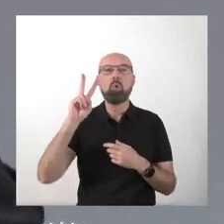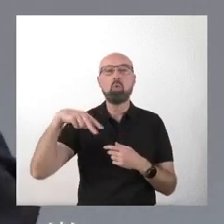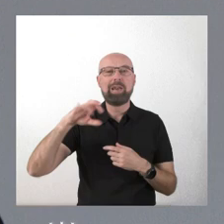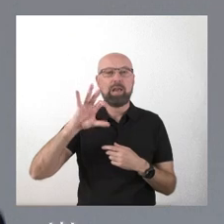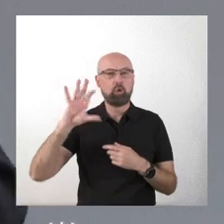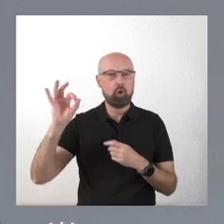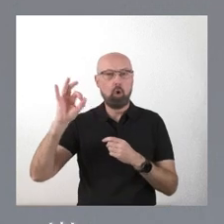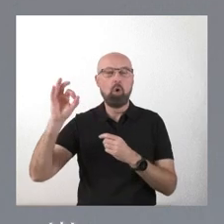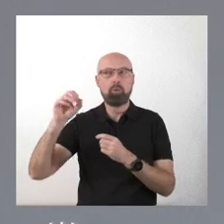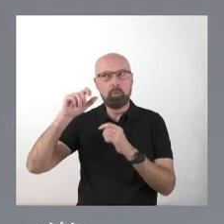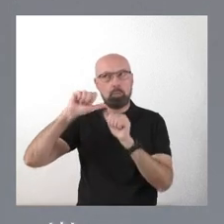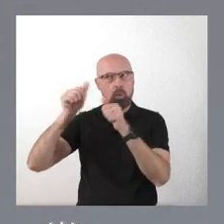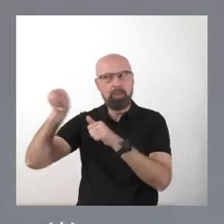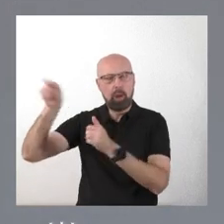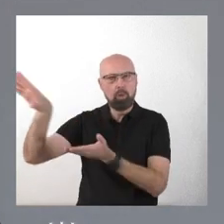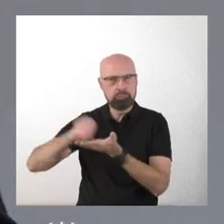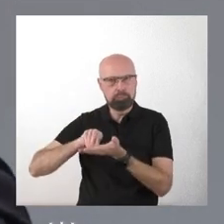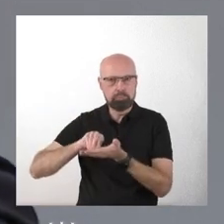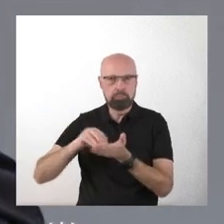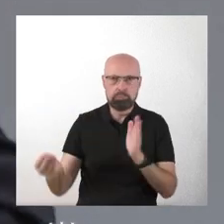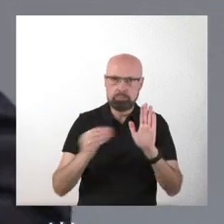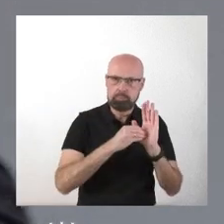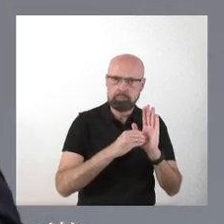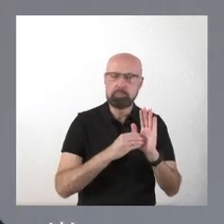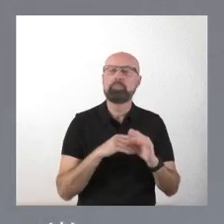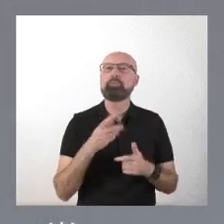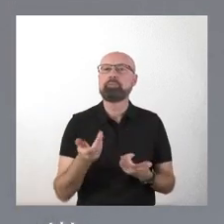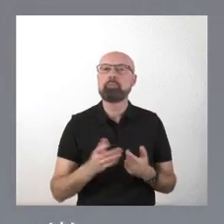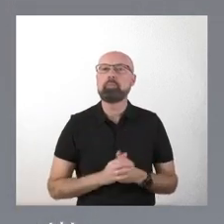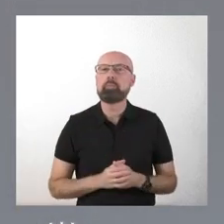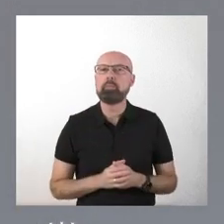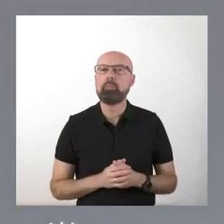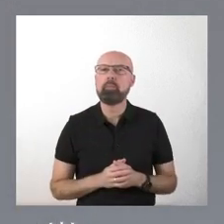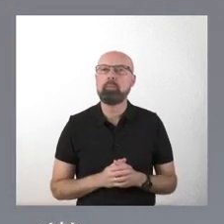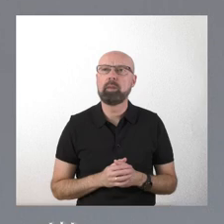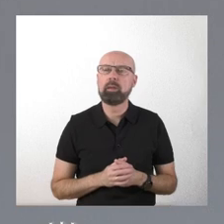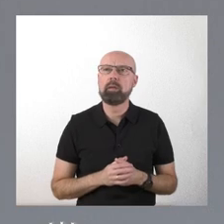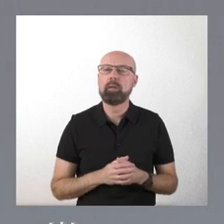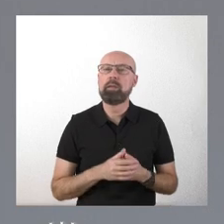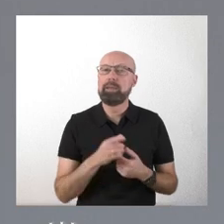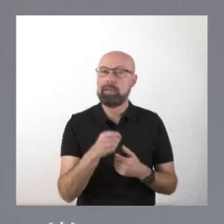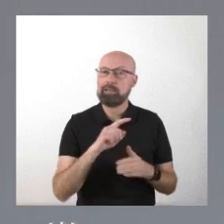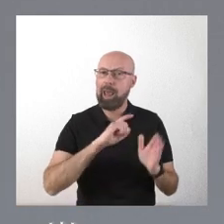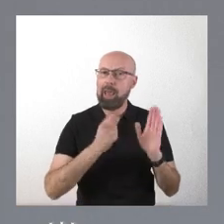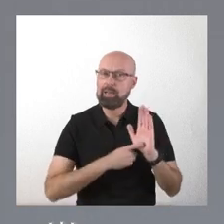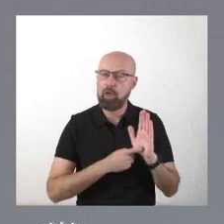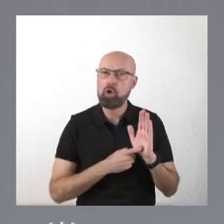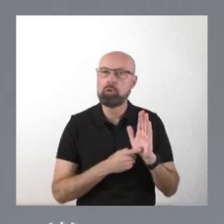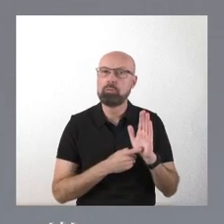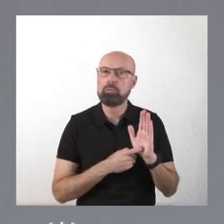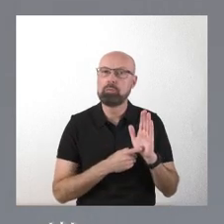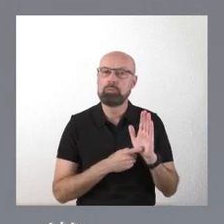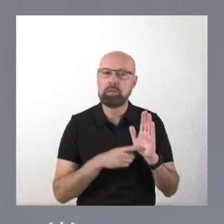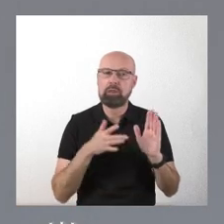legislación lleva a la realidad